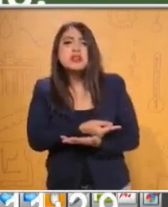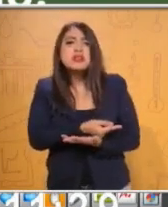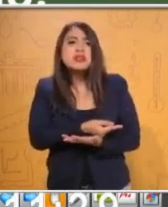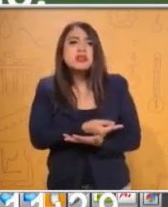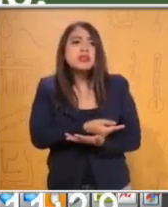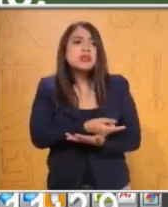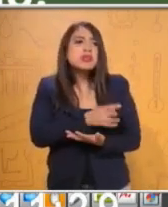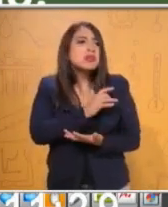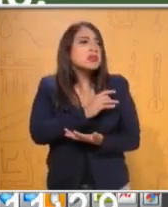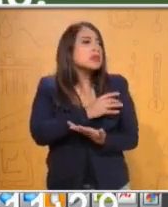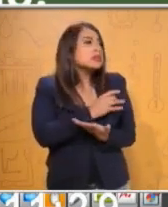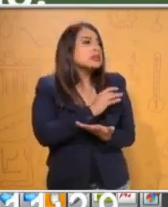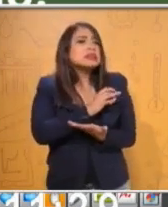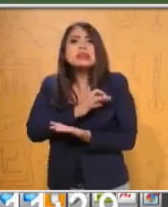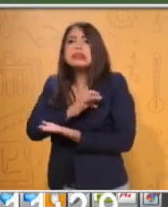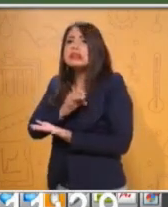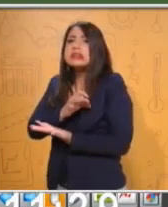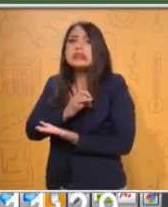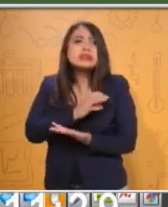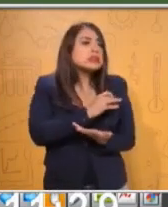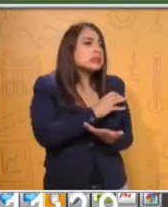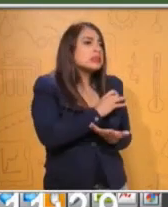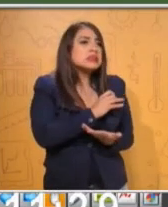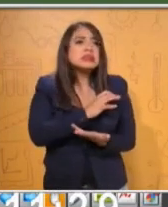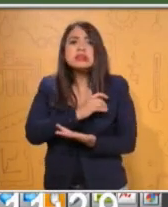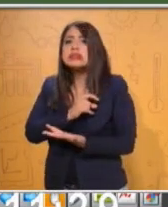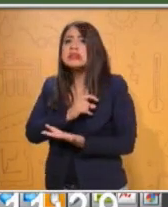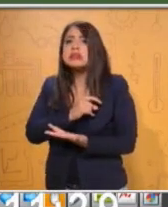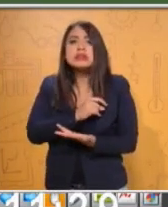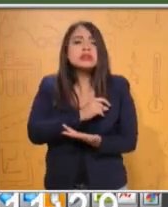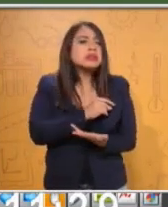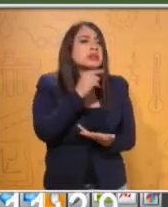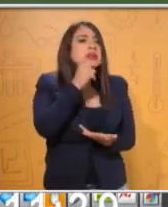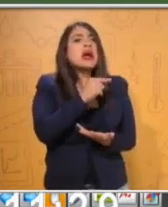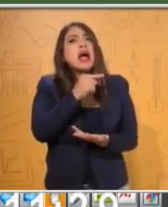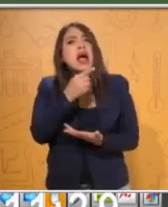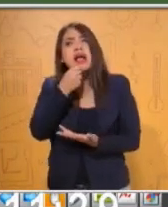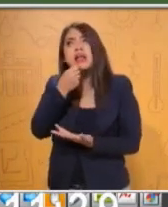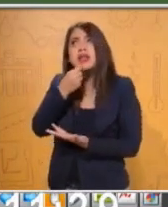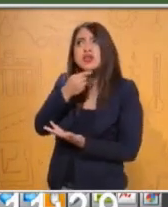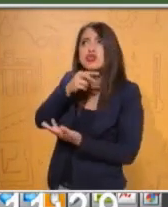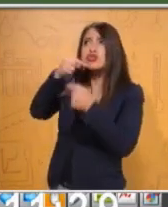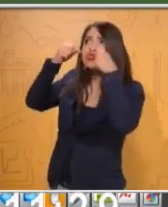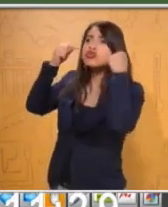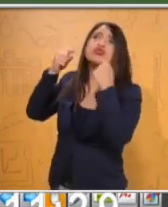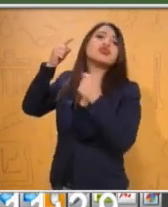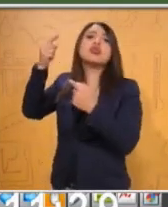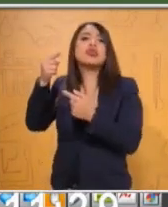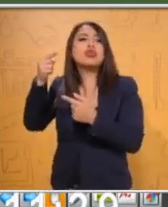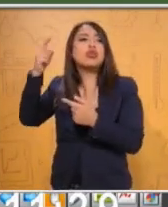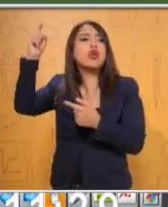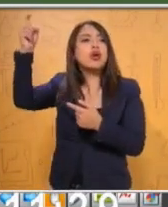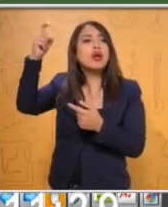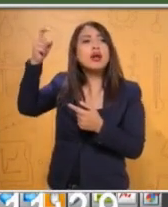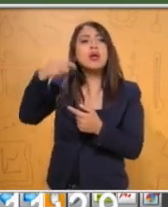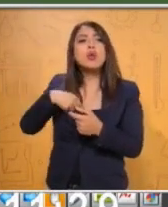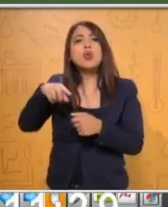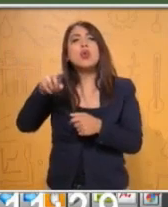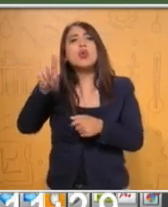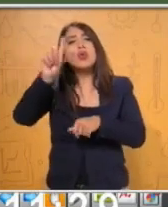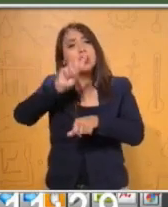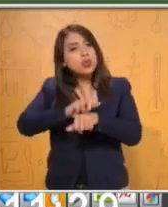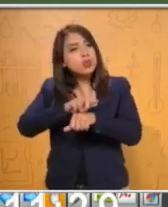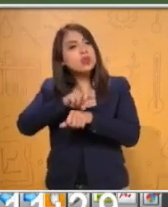y cayó de rodillas ante el pequeño. Entonces el niño sonrió al gigante y le dijo, Una vez tú me dejaste jugar en tu jardín. Hoy